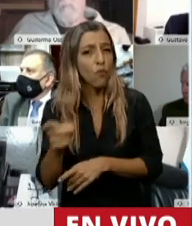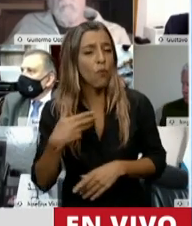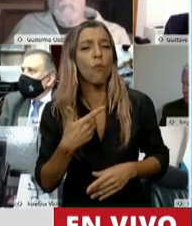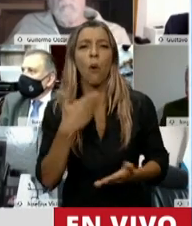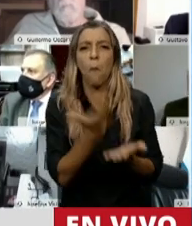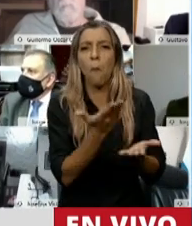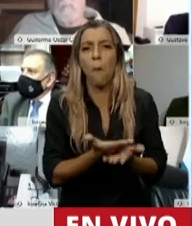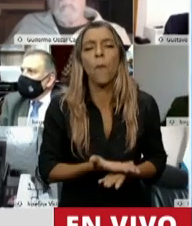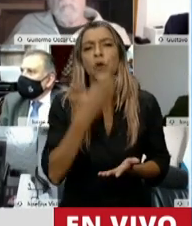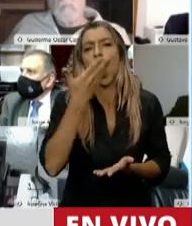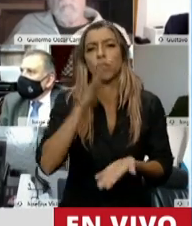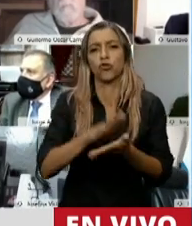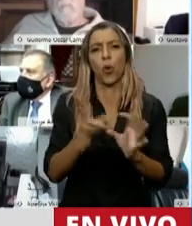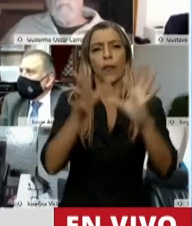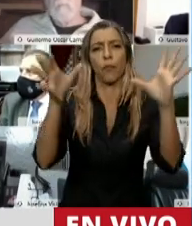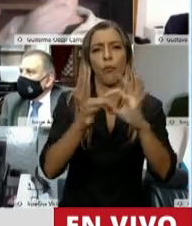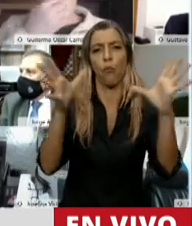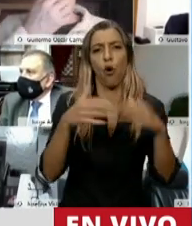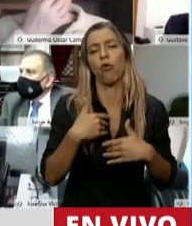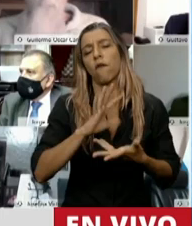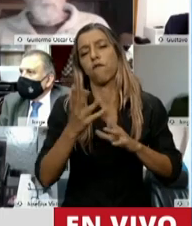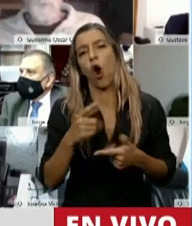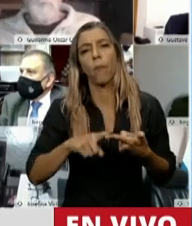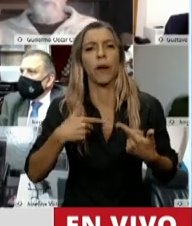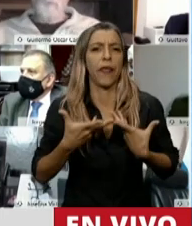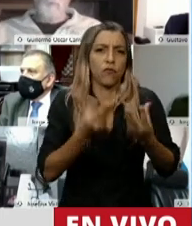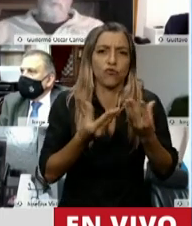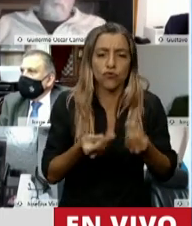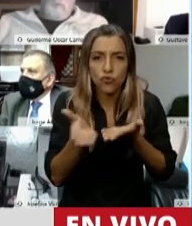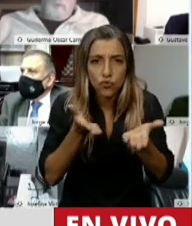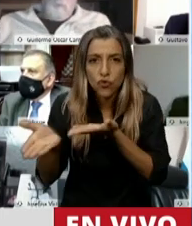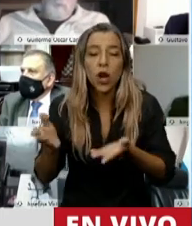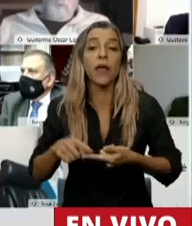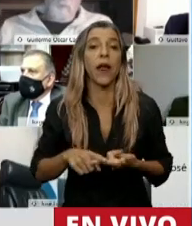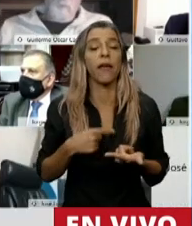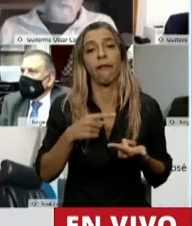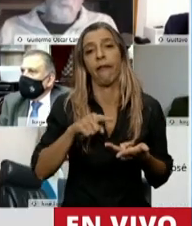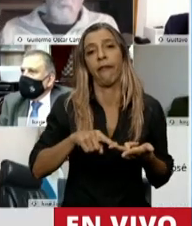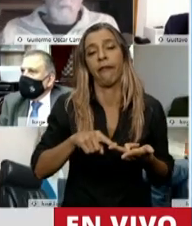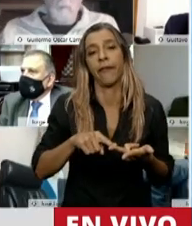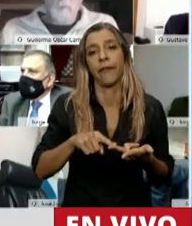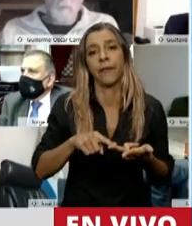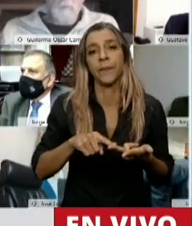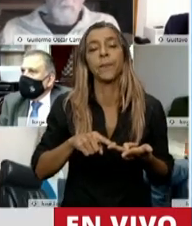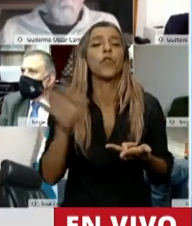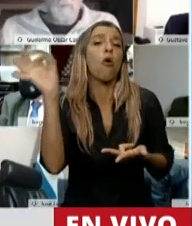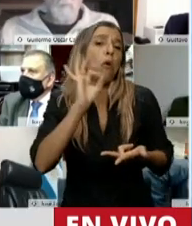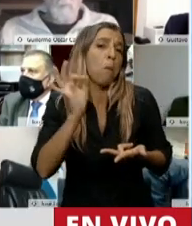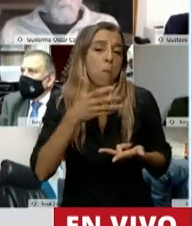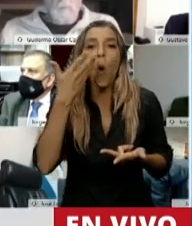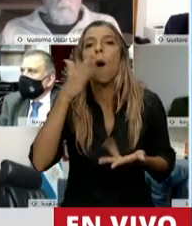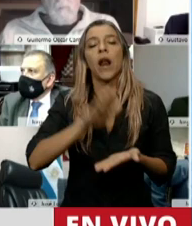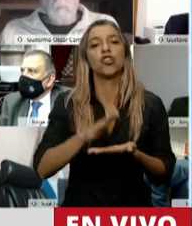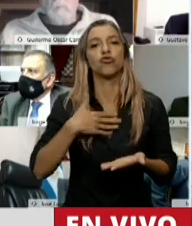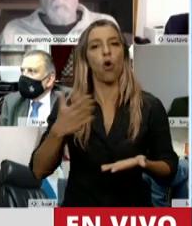hablan de democratización, hablan de solidaridad, señor Presidente, o hablan de